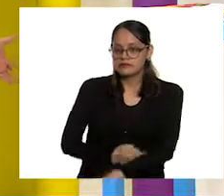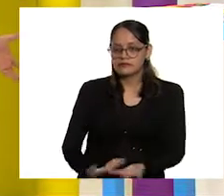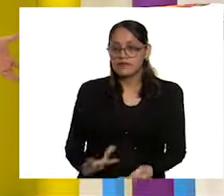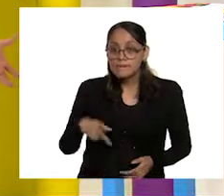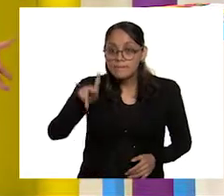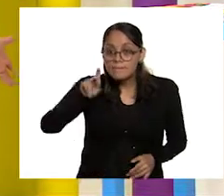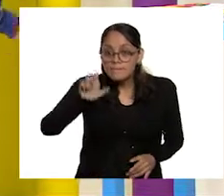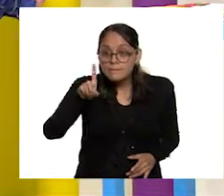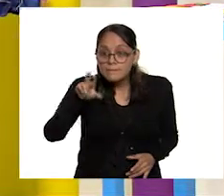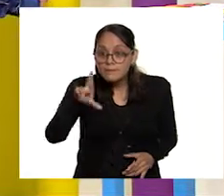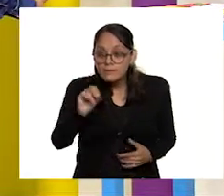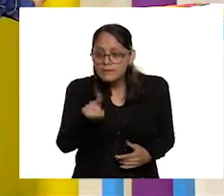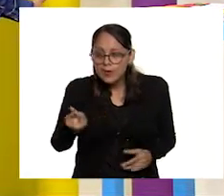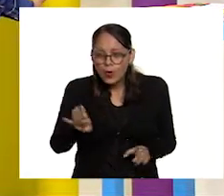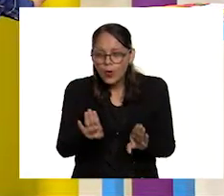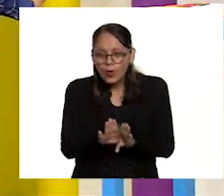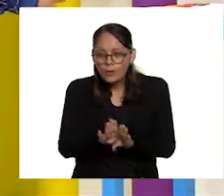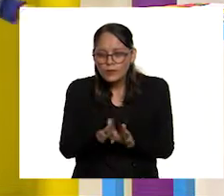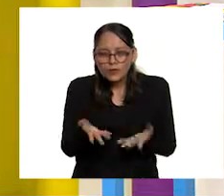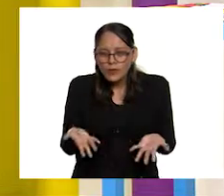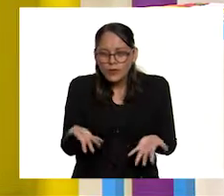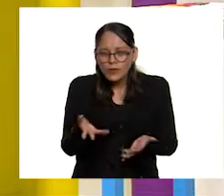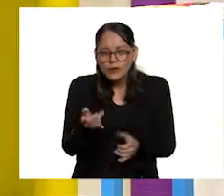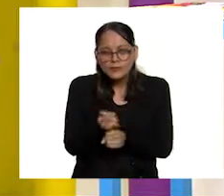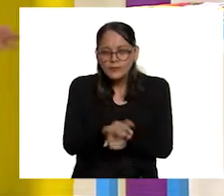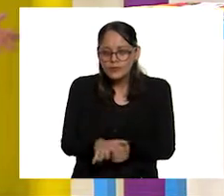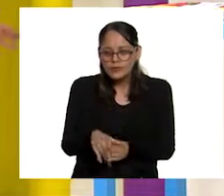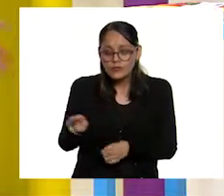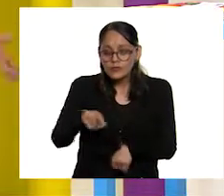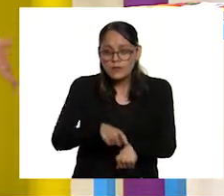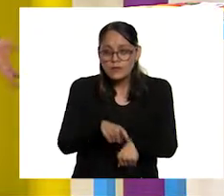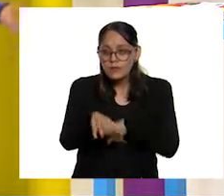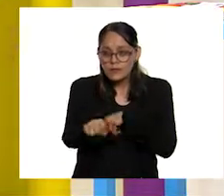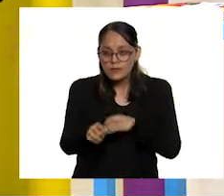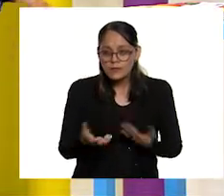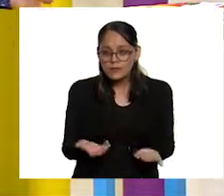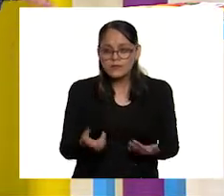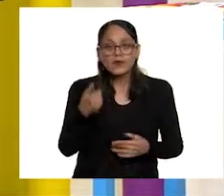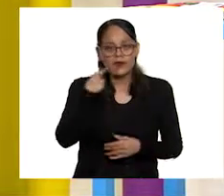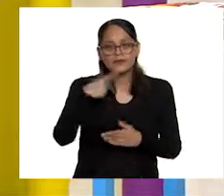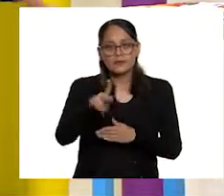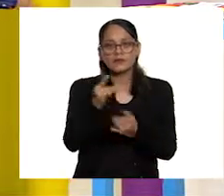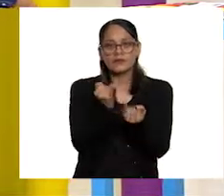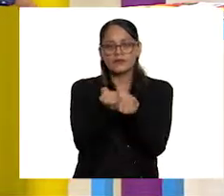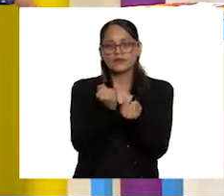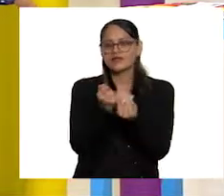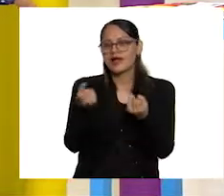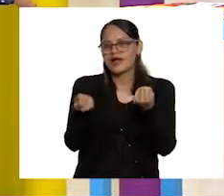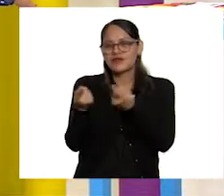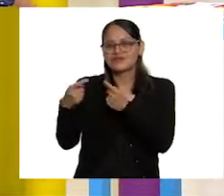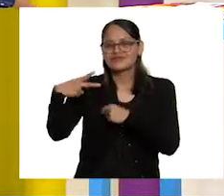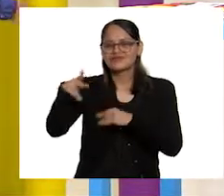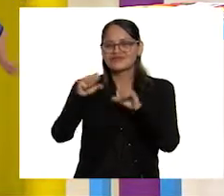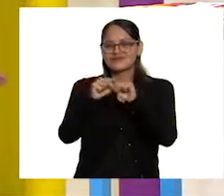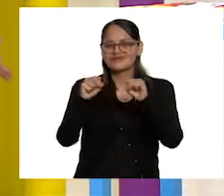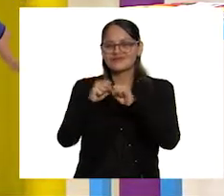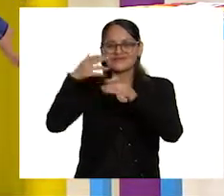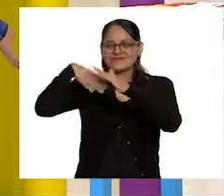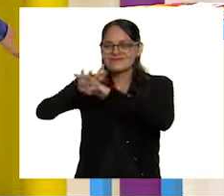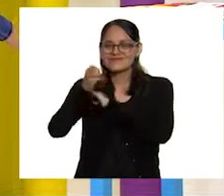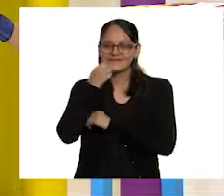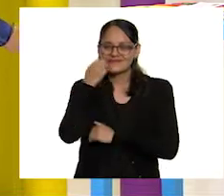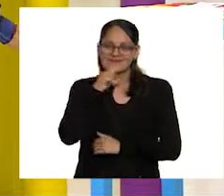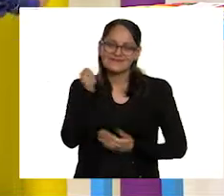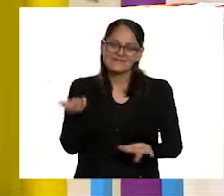Pedro, no puede ser, pero no te da tiempo. Ah, dice que en este momento como no están yendo a los salones de clase como